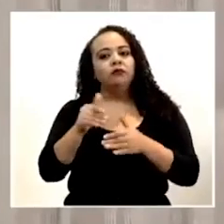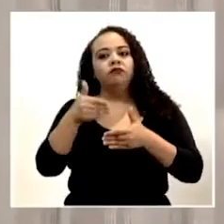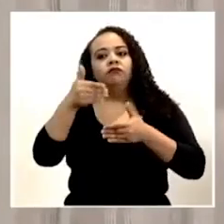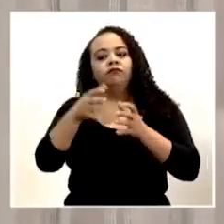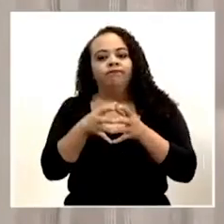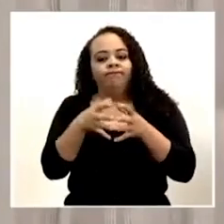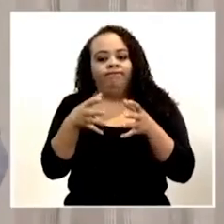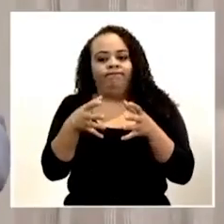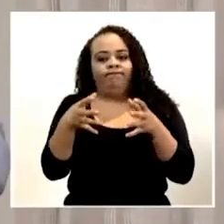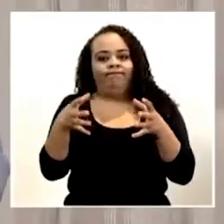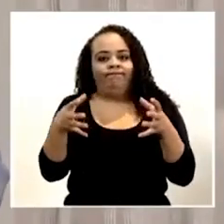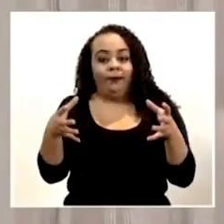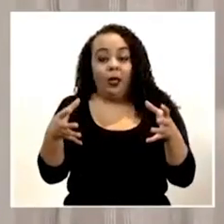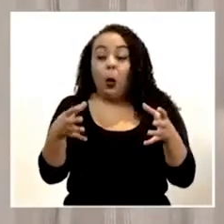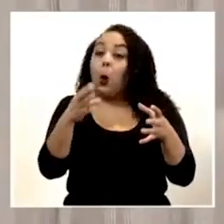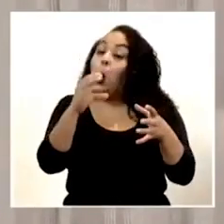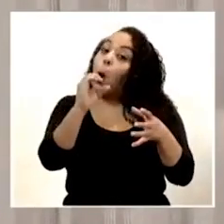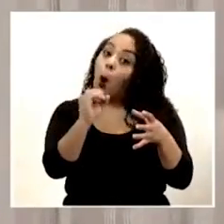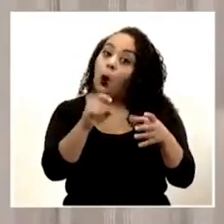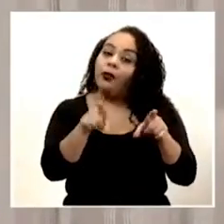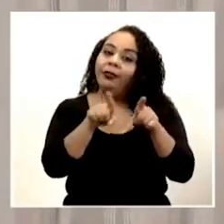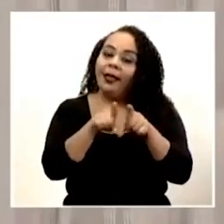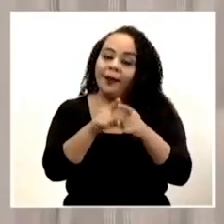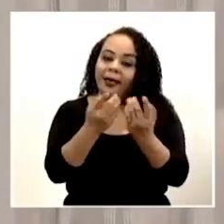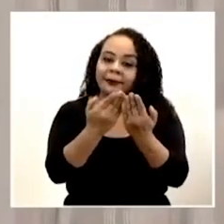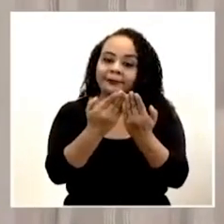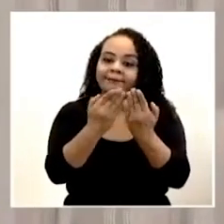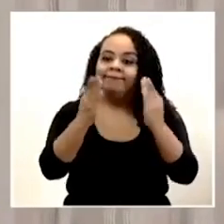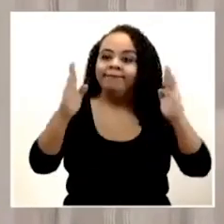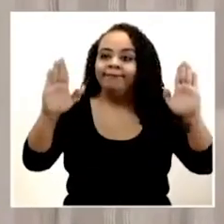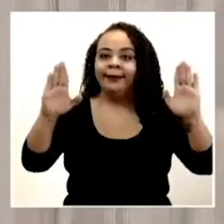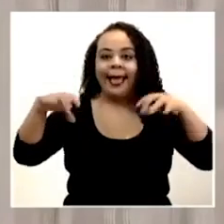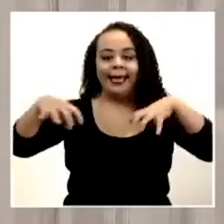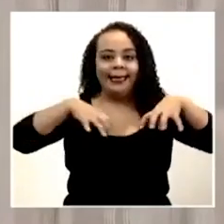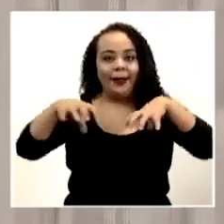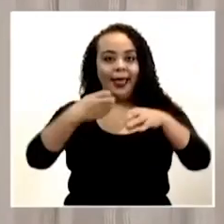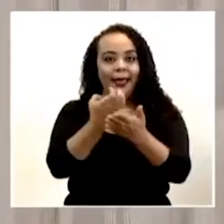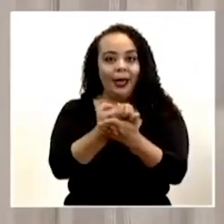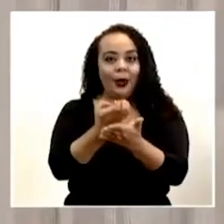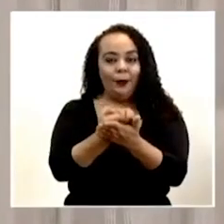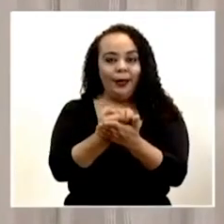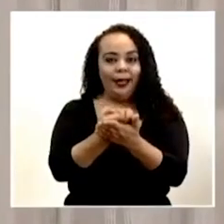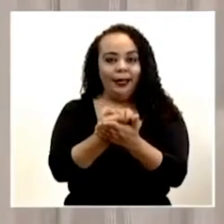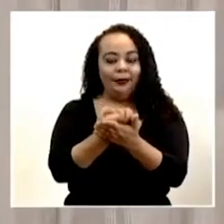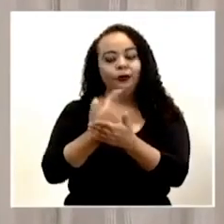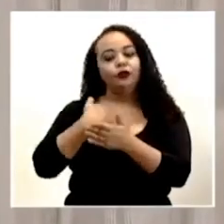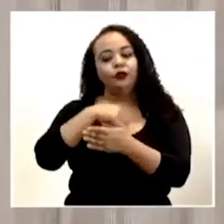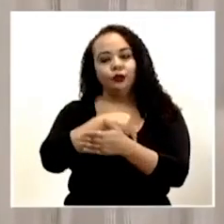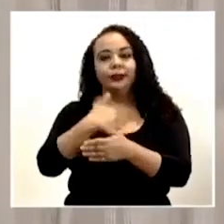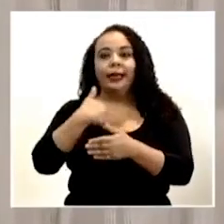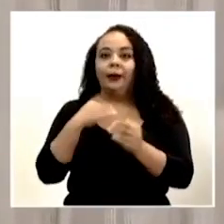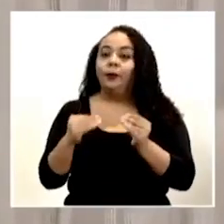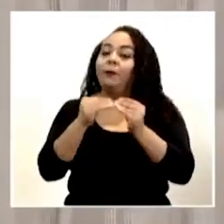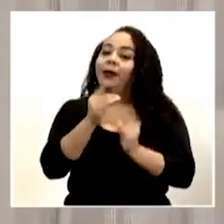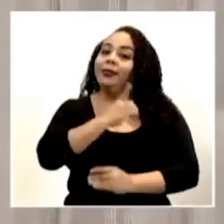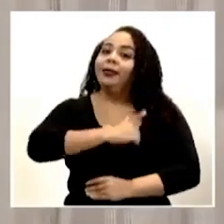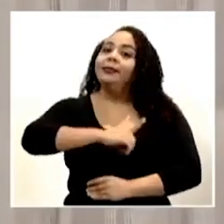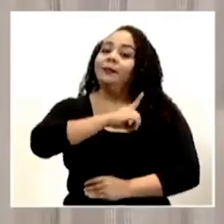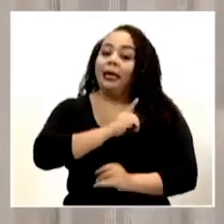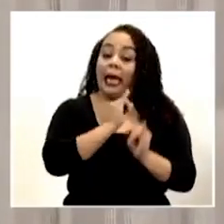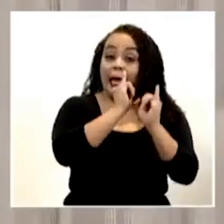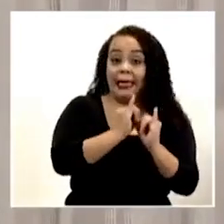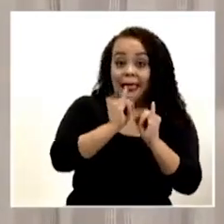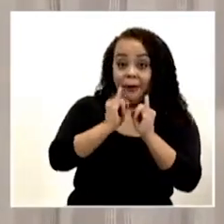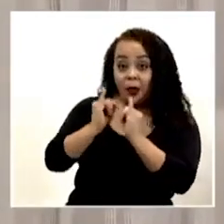ampliando o abriendo de nuevo la actividad económica, tengamos más disciplina individual